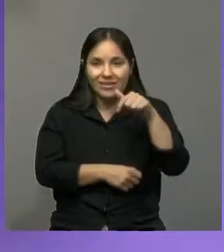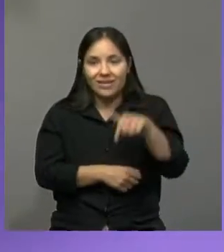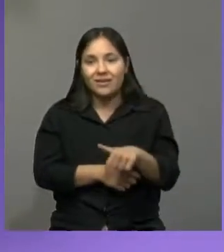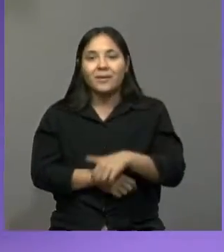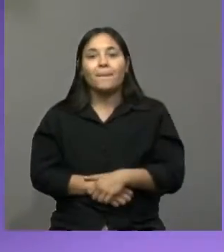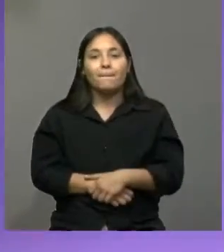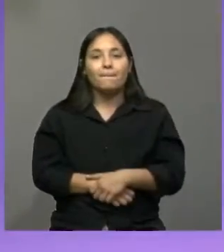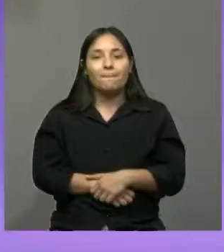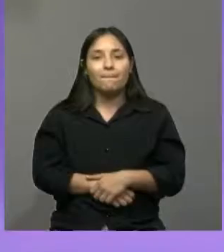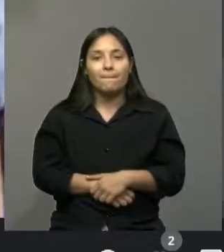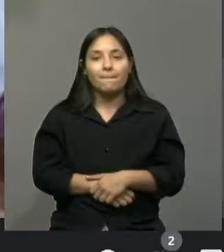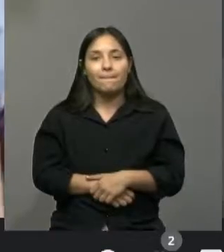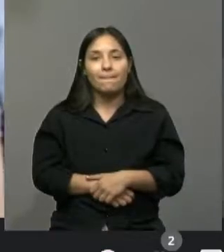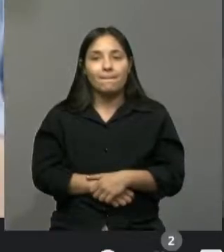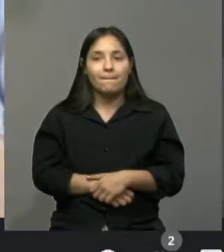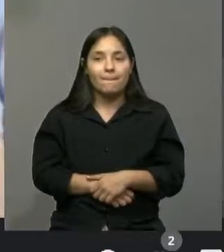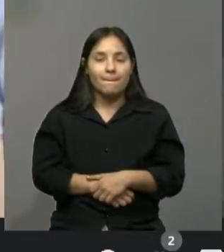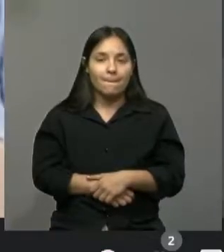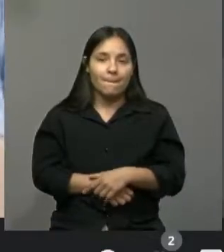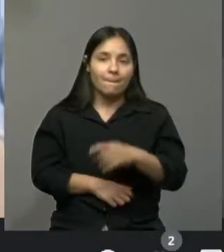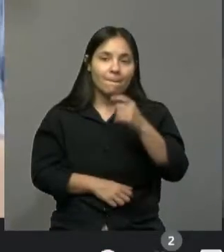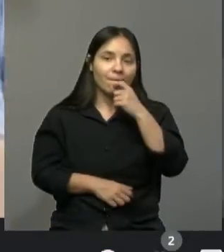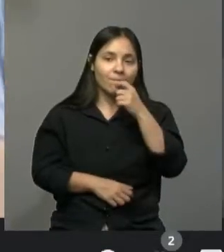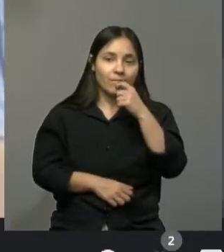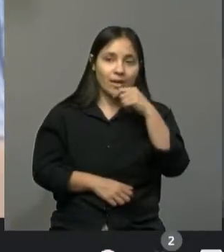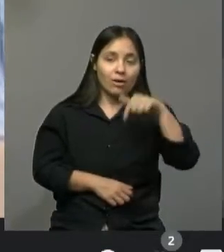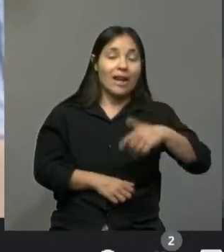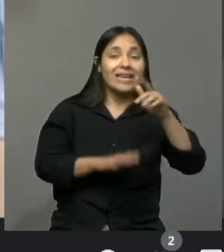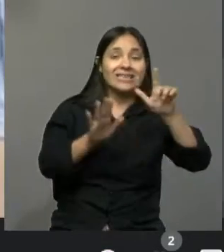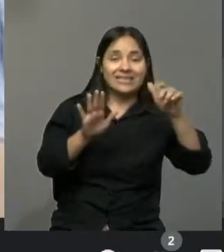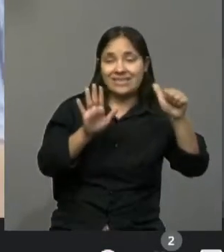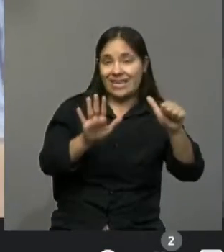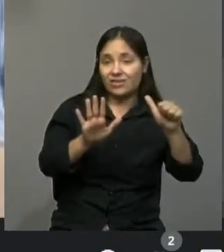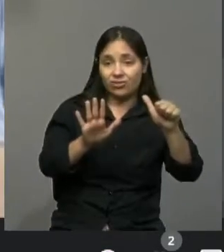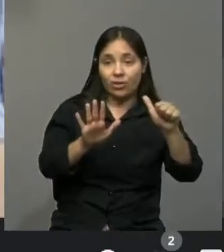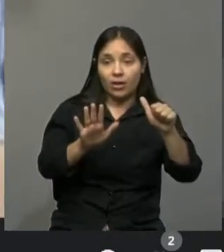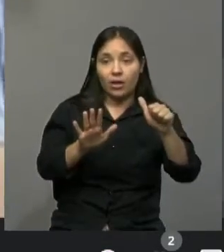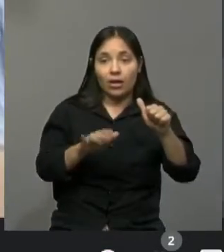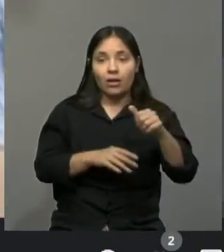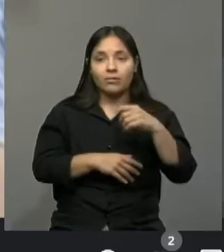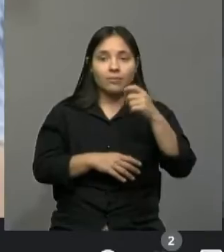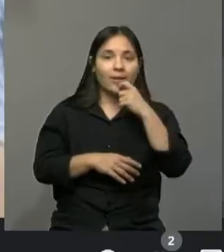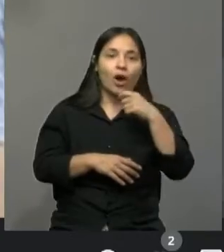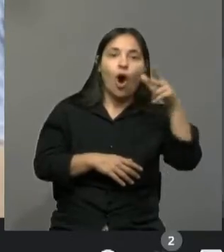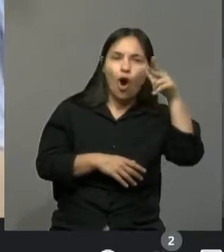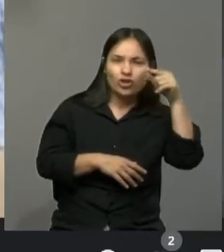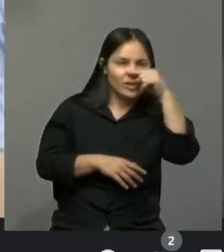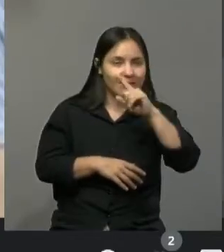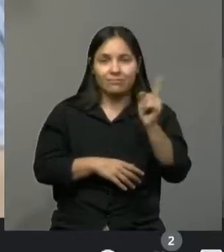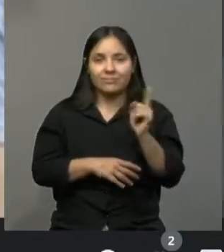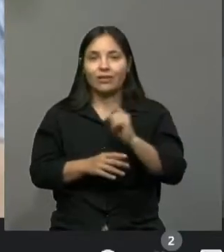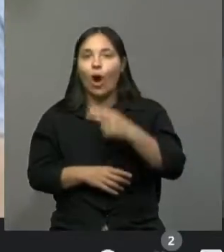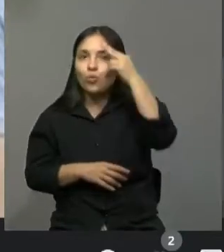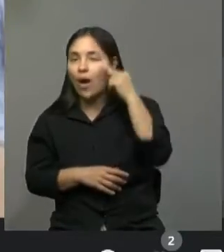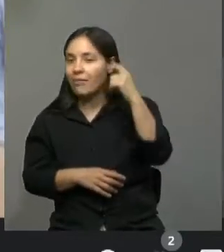esto. De suerte desde que primero, hasta ahora, en sexto que estoy, no me he sacado ningún noche, ni un siete, todo nueve días.